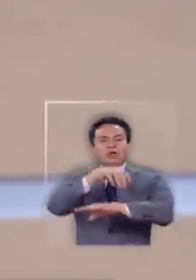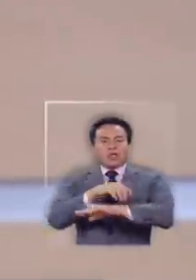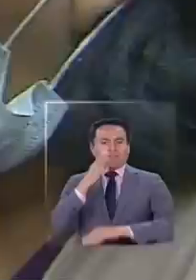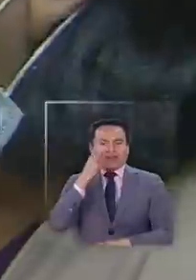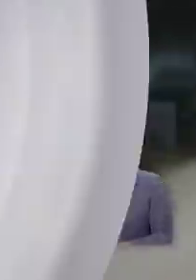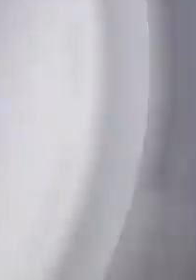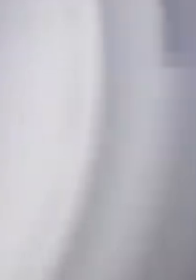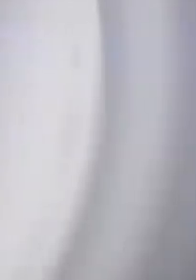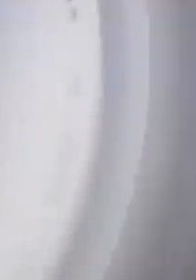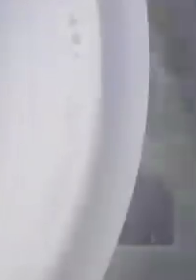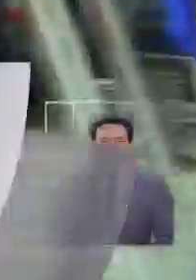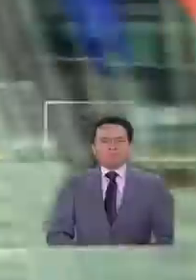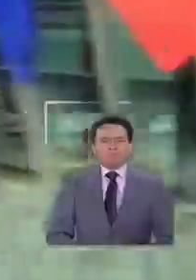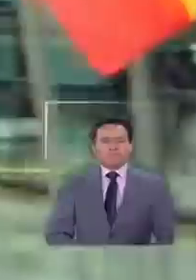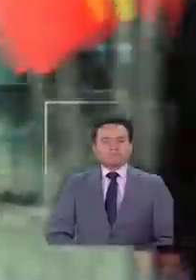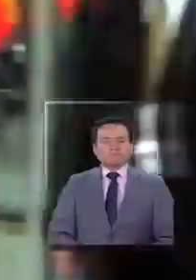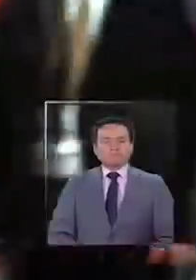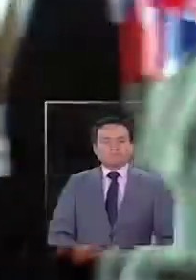Bio Bio.